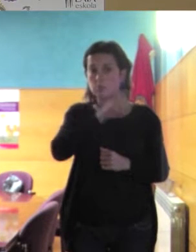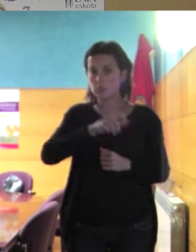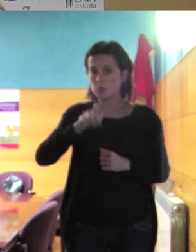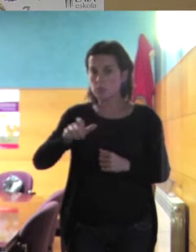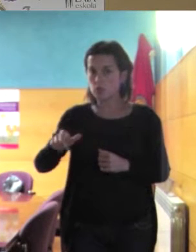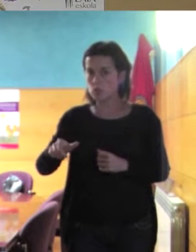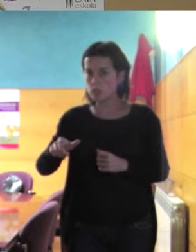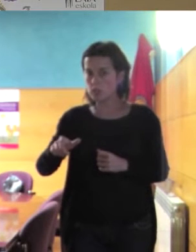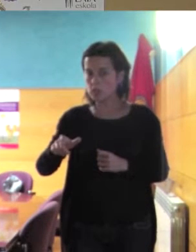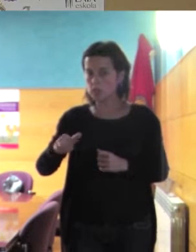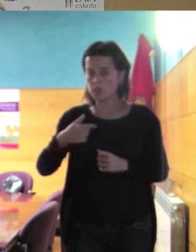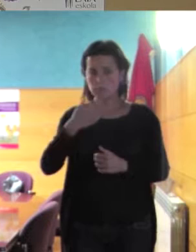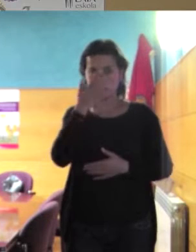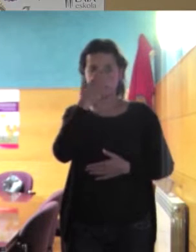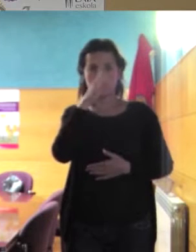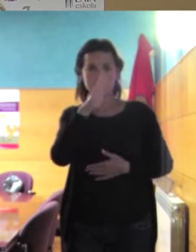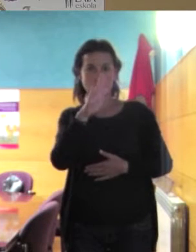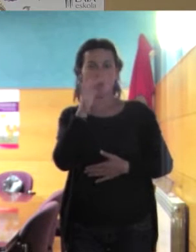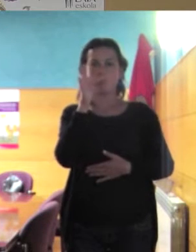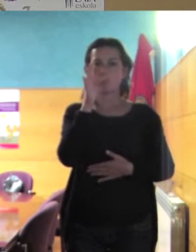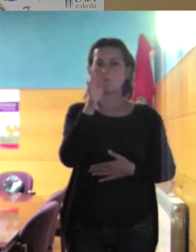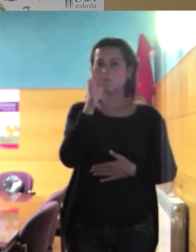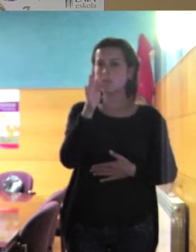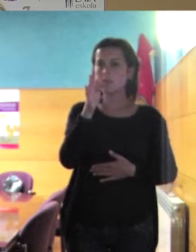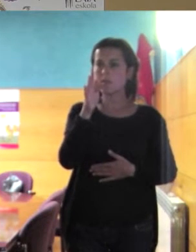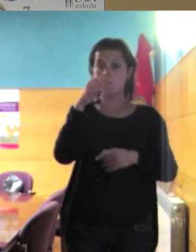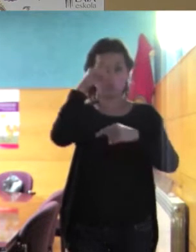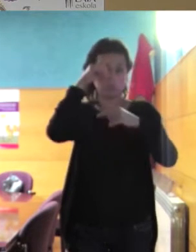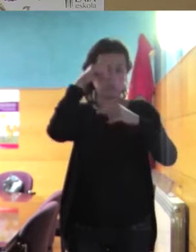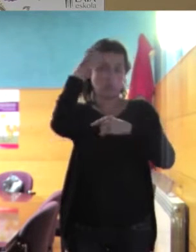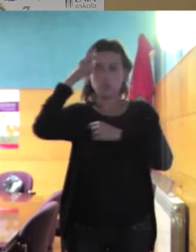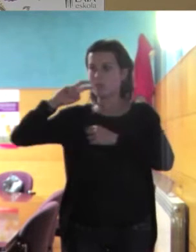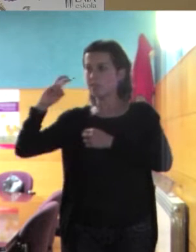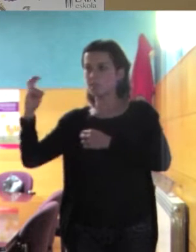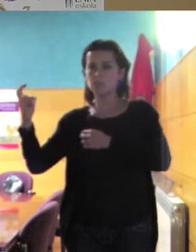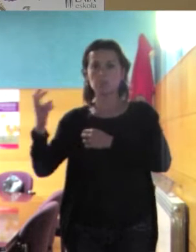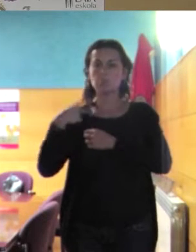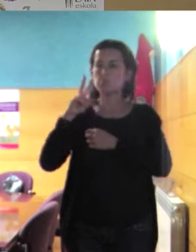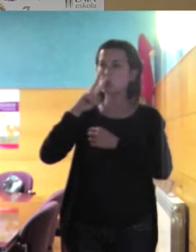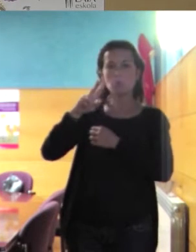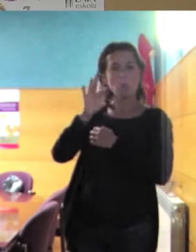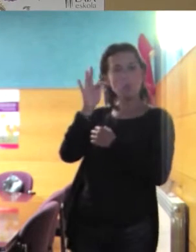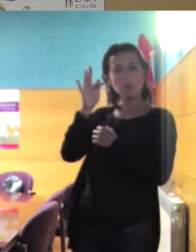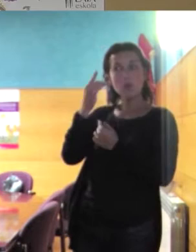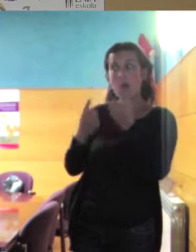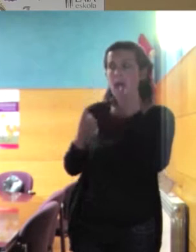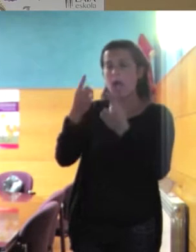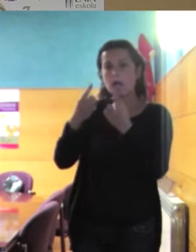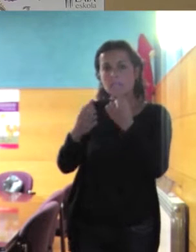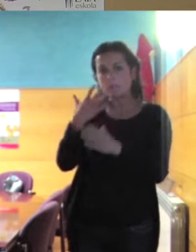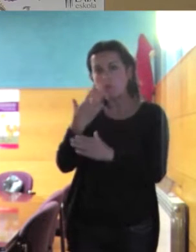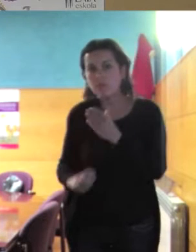positiva ante la diversidad cultural, este es un gran peligro que tenemos a veces, caer en el